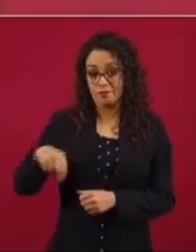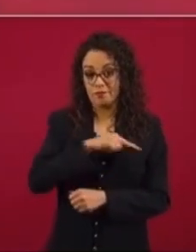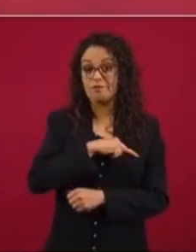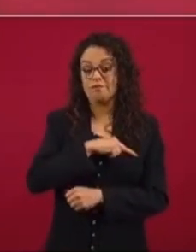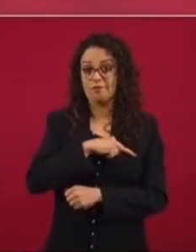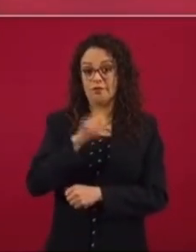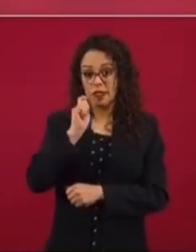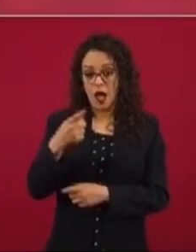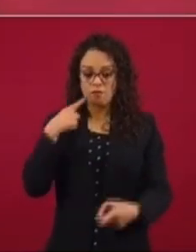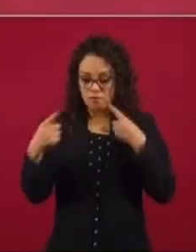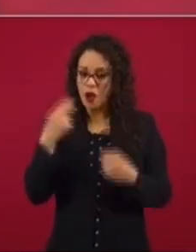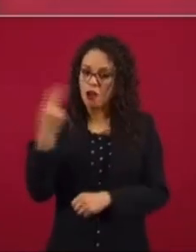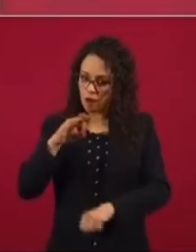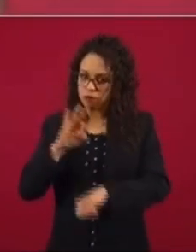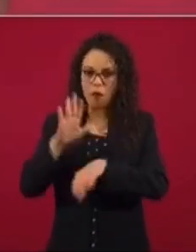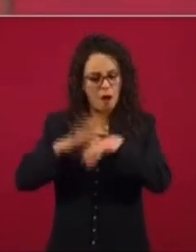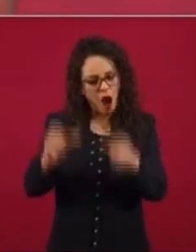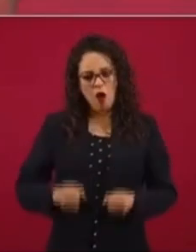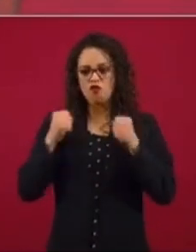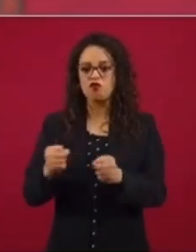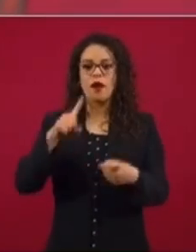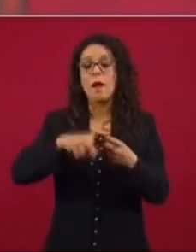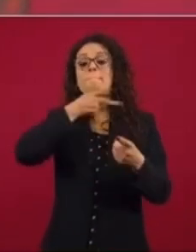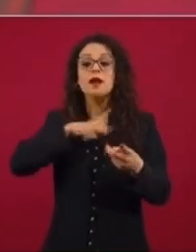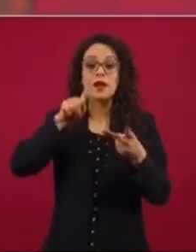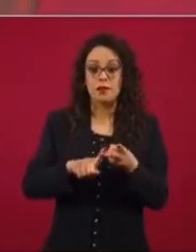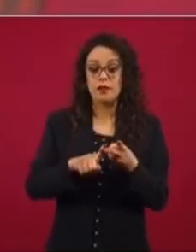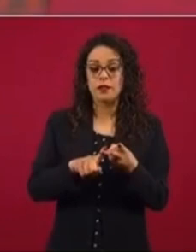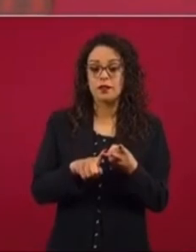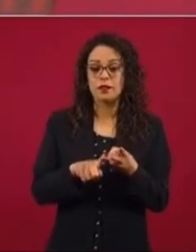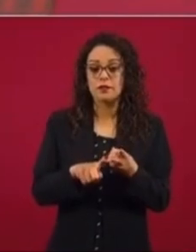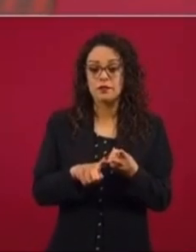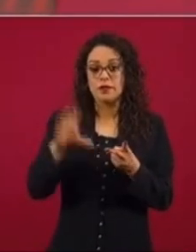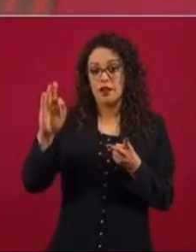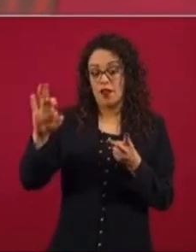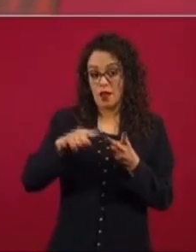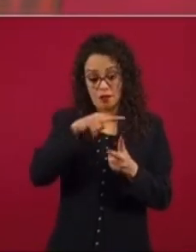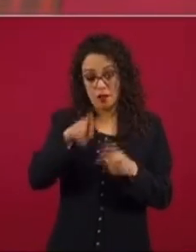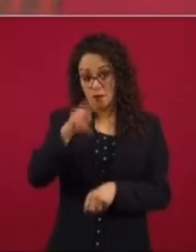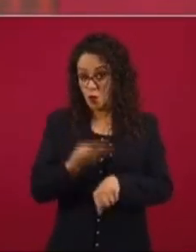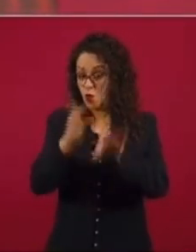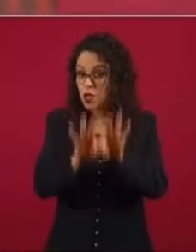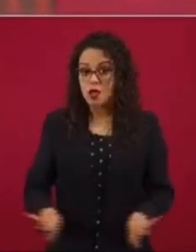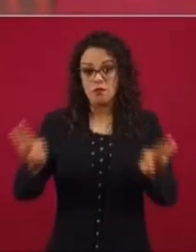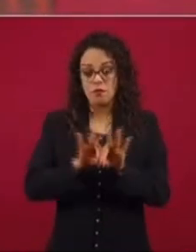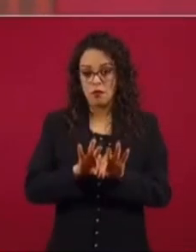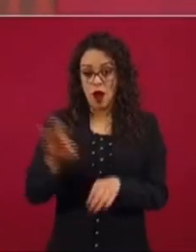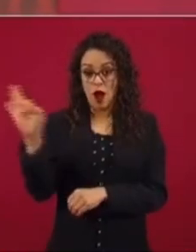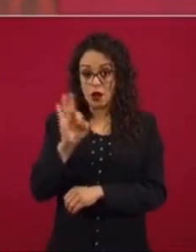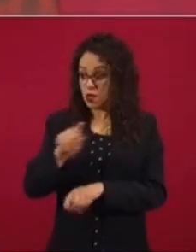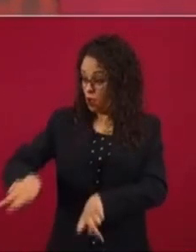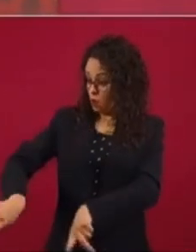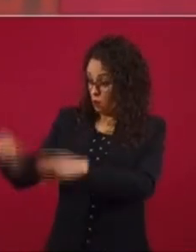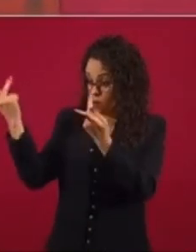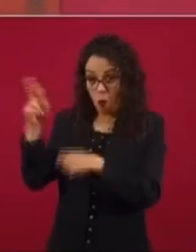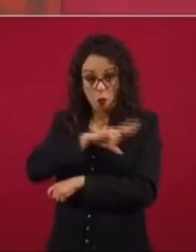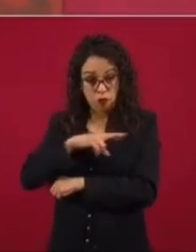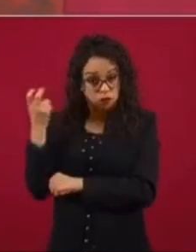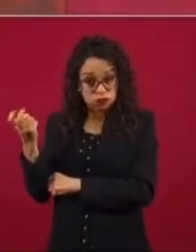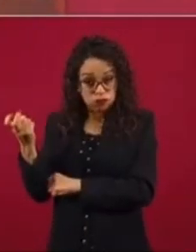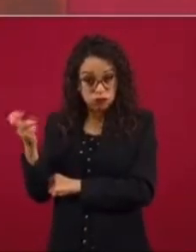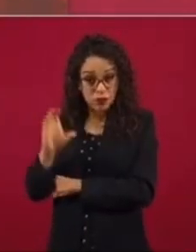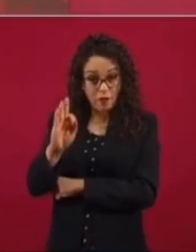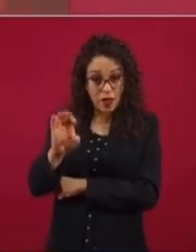a la Comisión Federal de Electricidad y a PEMIC, que son dos empresas públicas esenciales. Si se privatiza la industria eléctrica por completo,